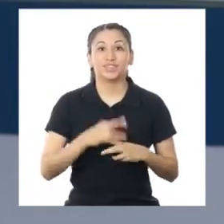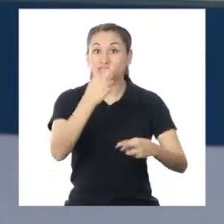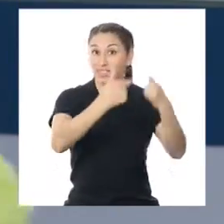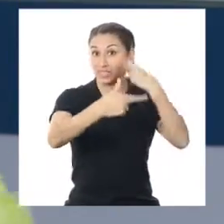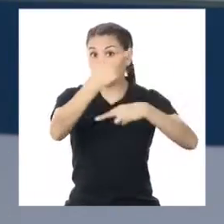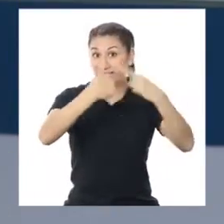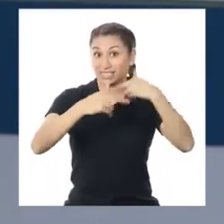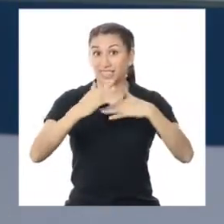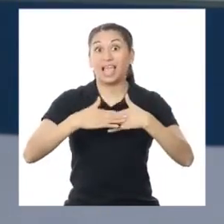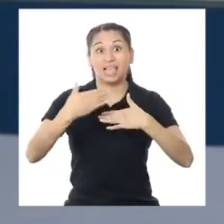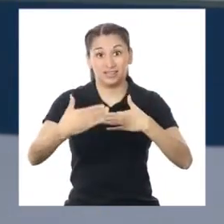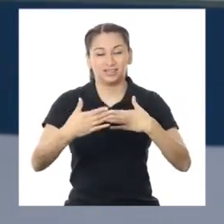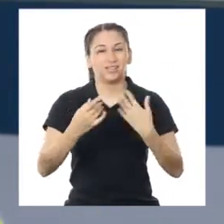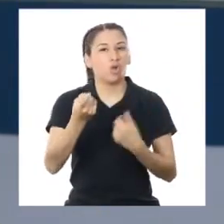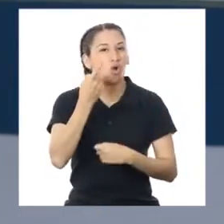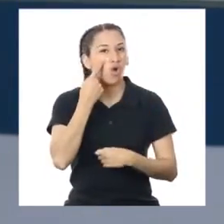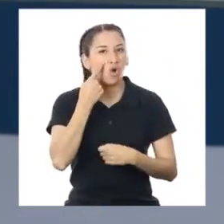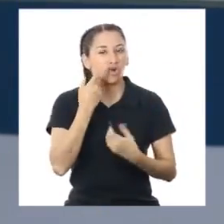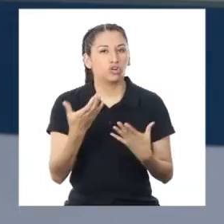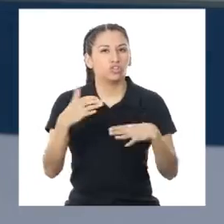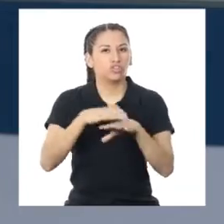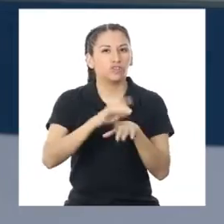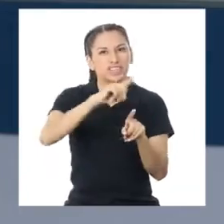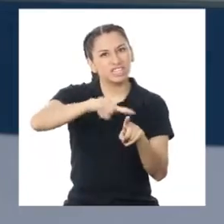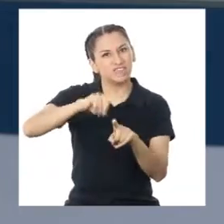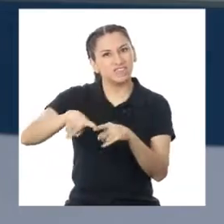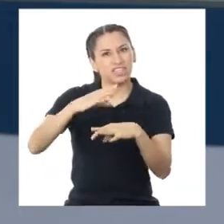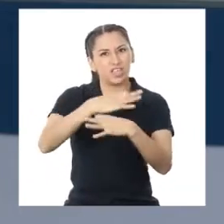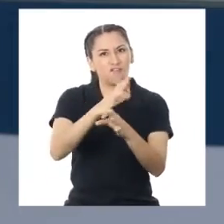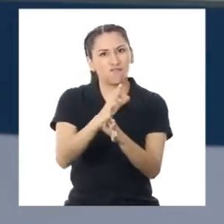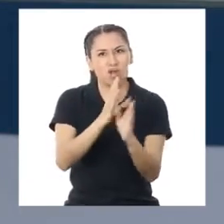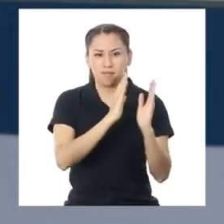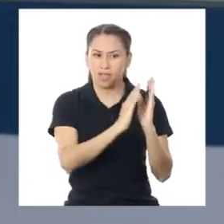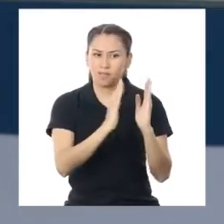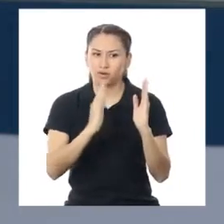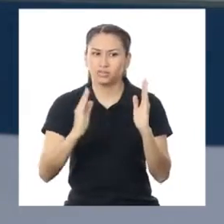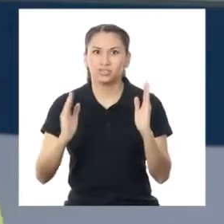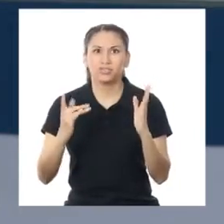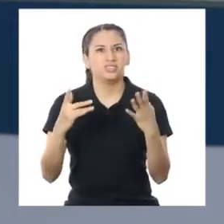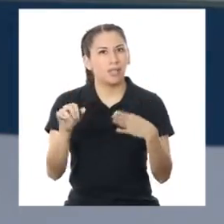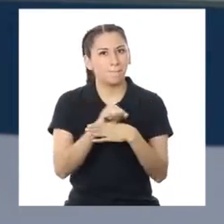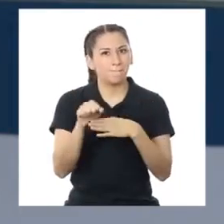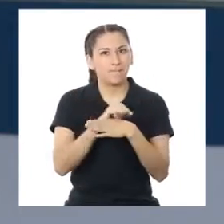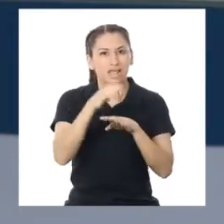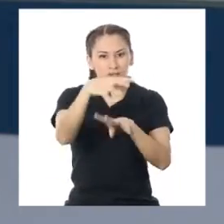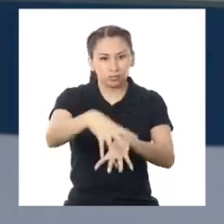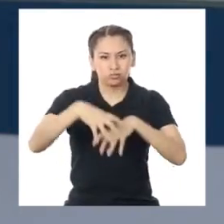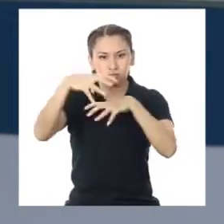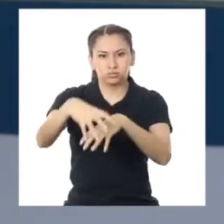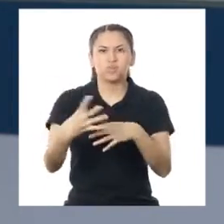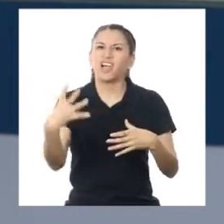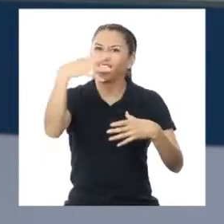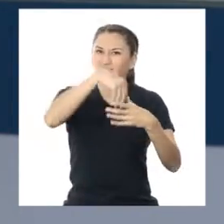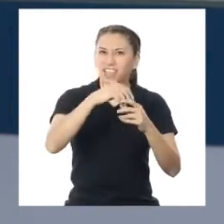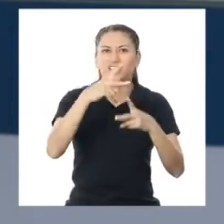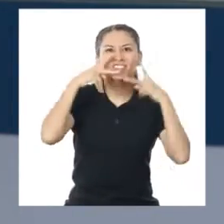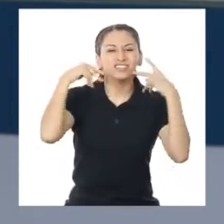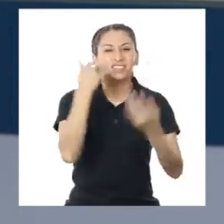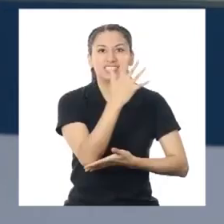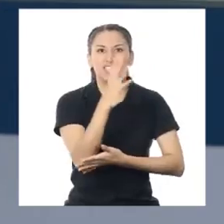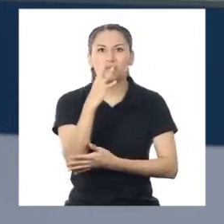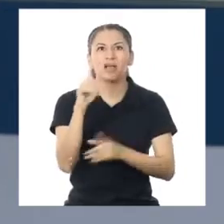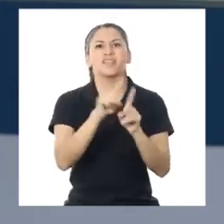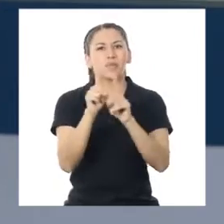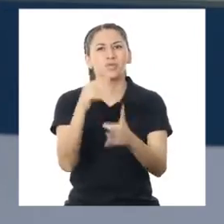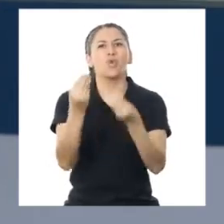regresar, conoceremos sobre las prácticas de cultivo que realizan en la selva y cómo afectan